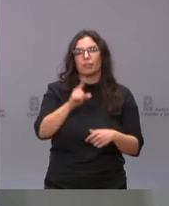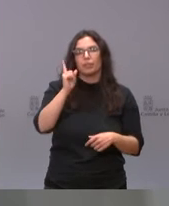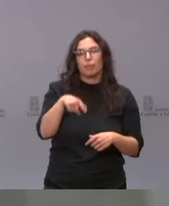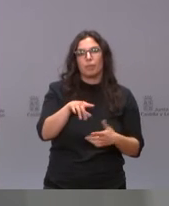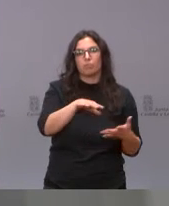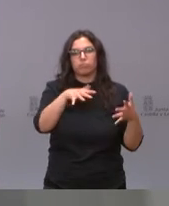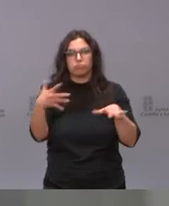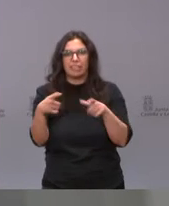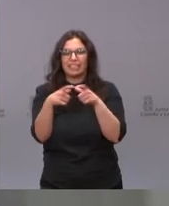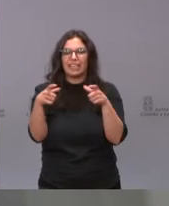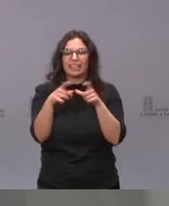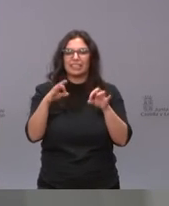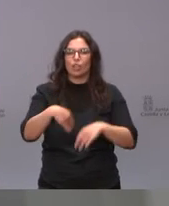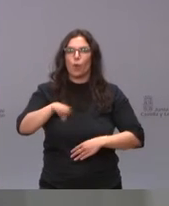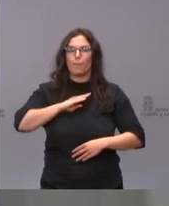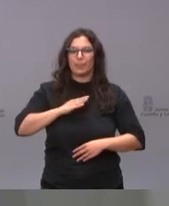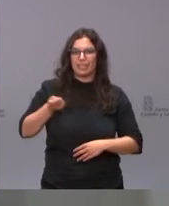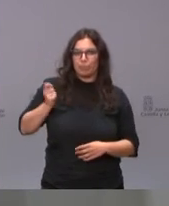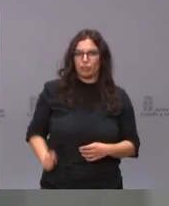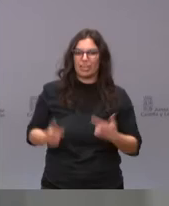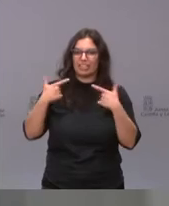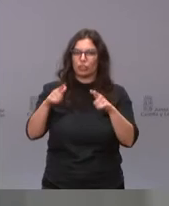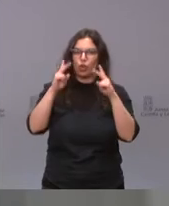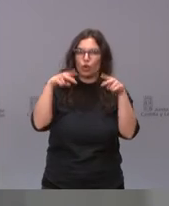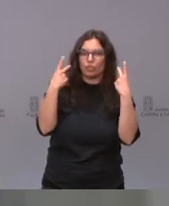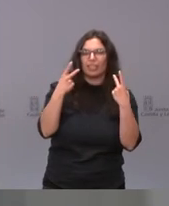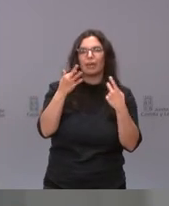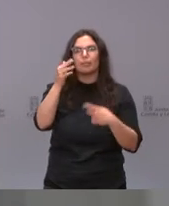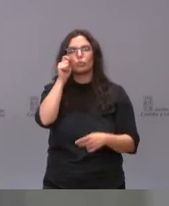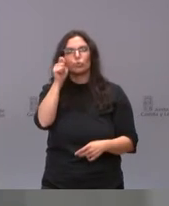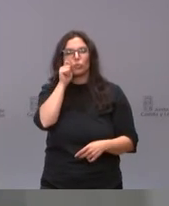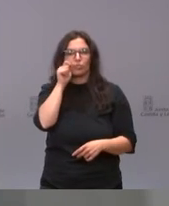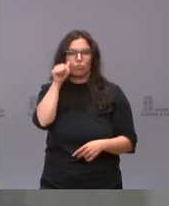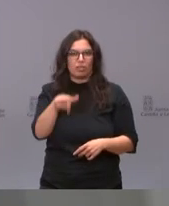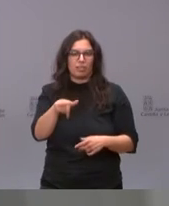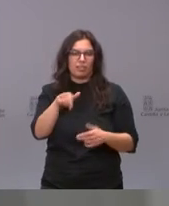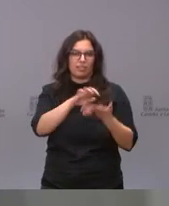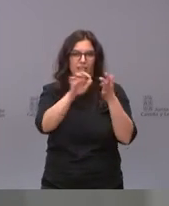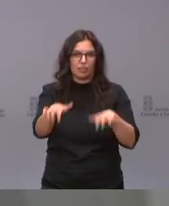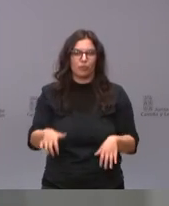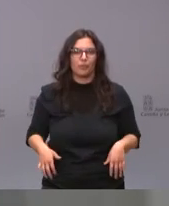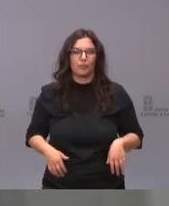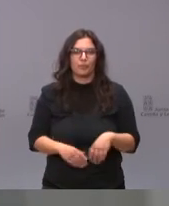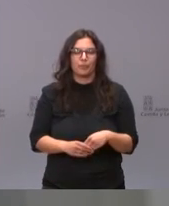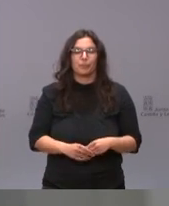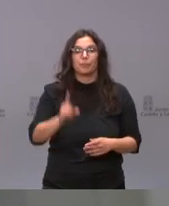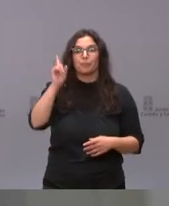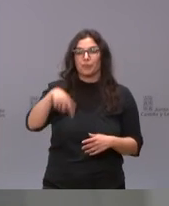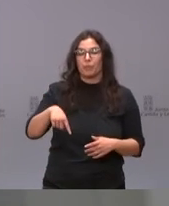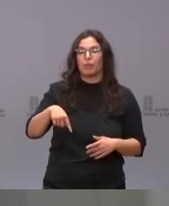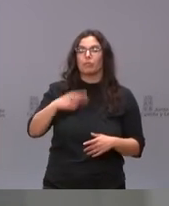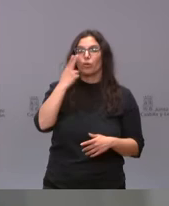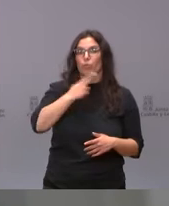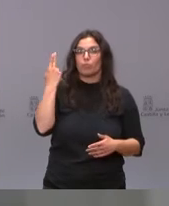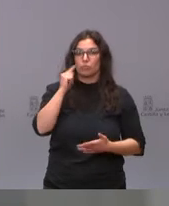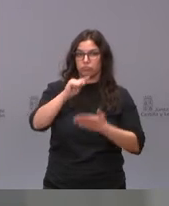una tarjeta de competencias profesionales en el sector de la hostelería y del turismo de Castilla y León, también se ha firmado un compromiso para